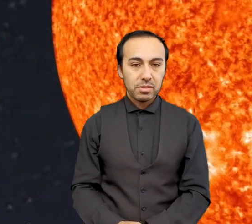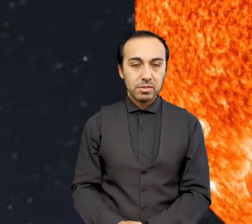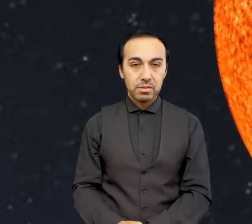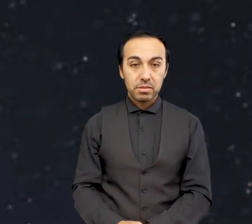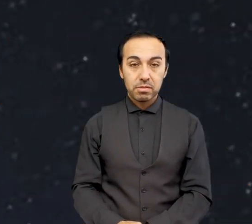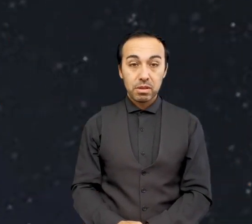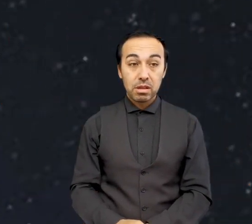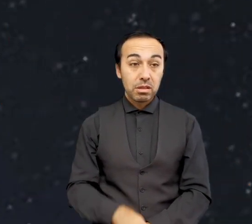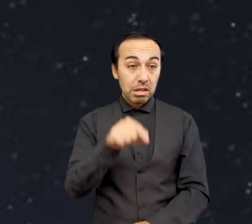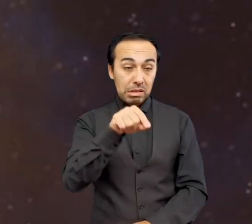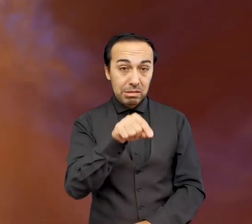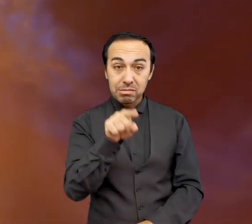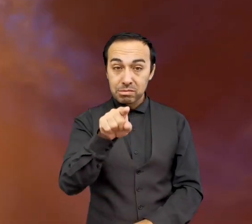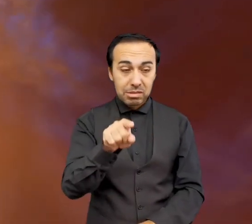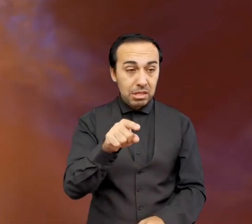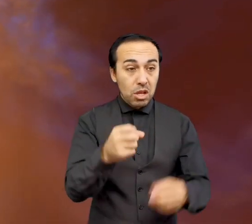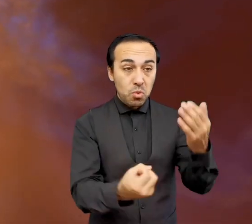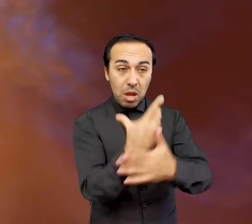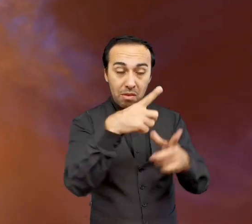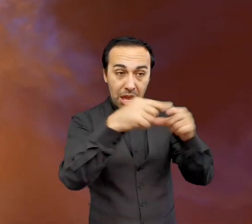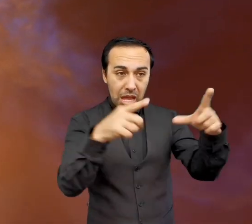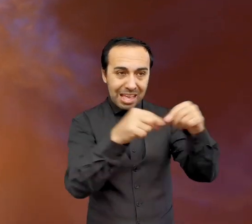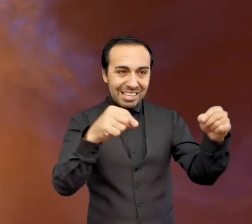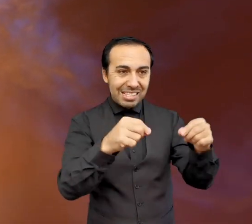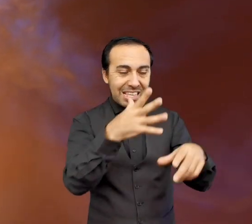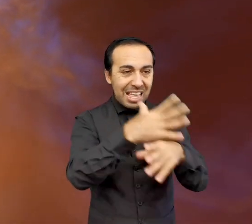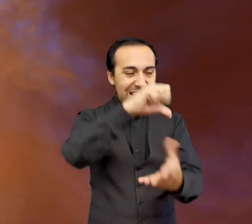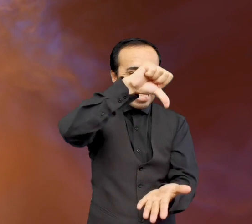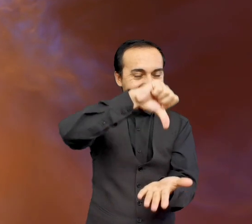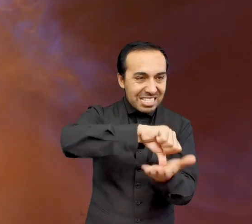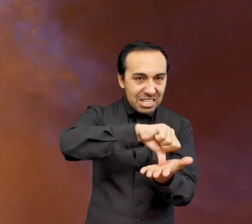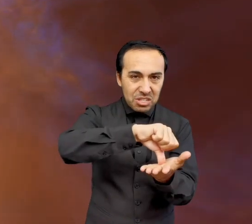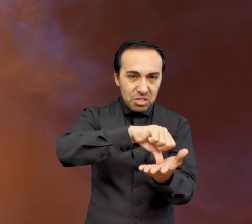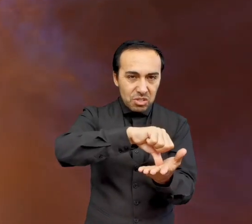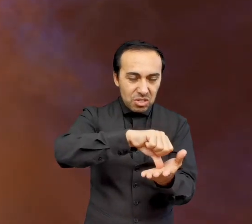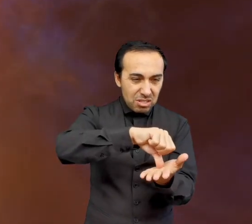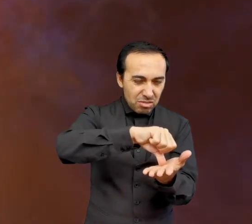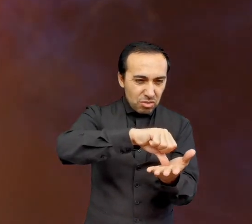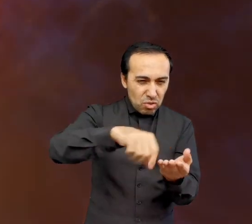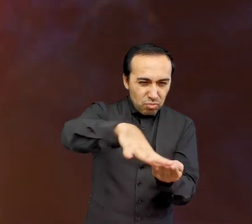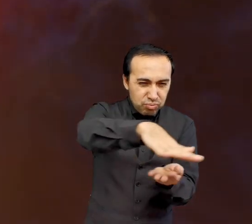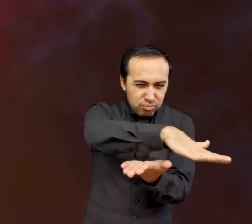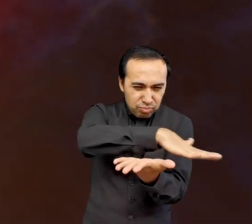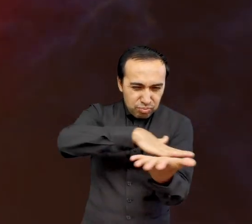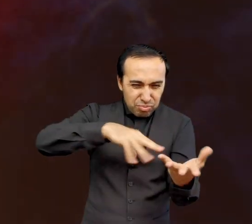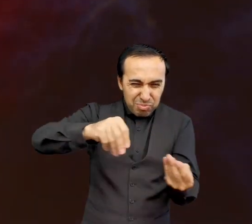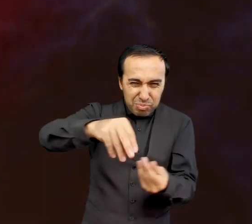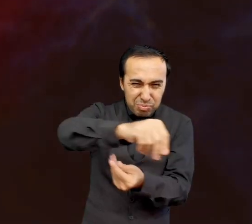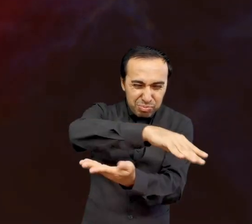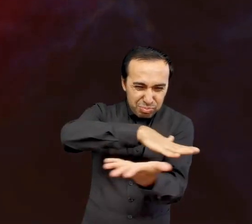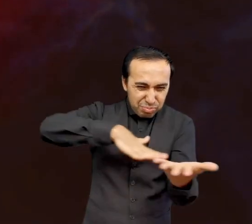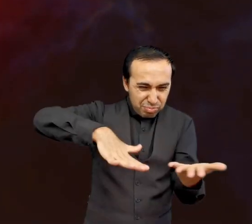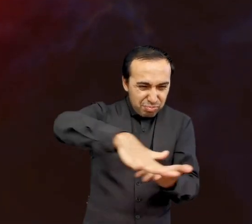Tras su nacimiento, la mayoría de las nuevas estrellas están en el centro de un disco plano de gas y polvo, pero gran parte de este